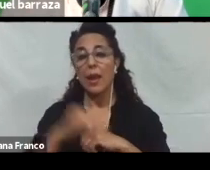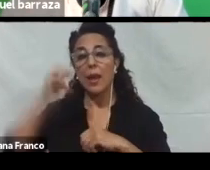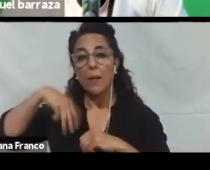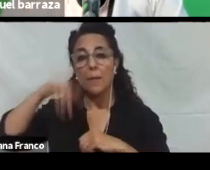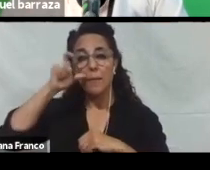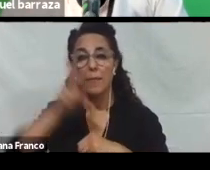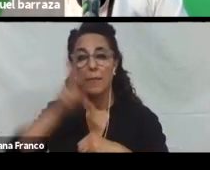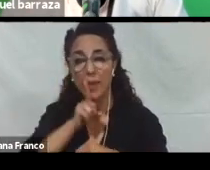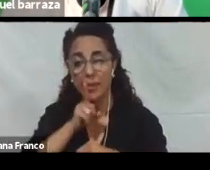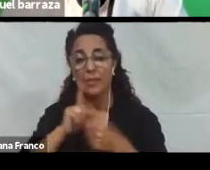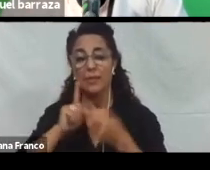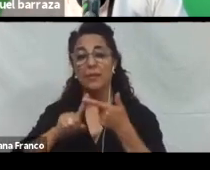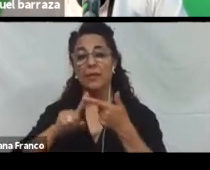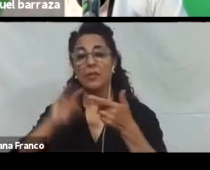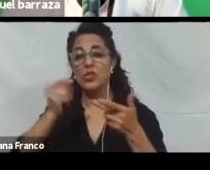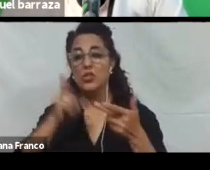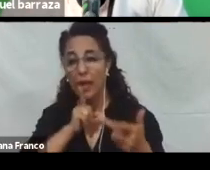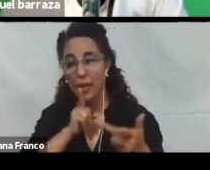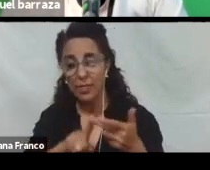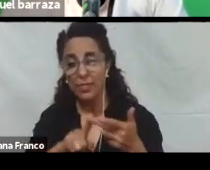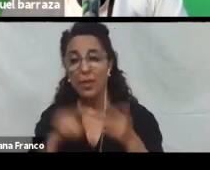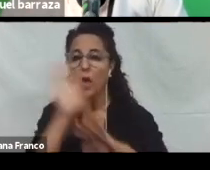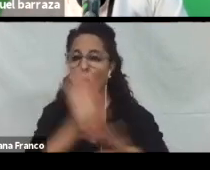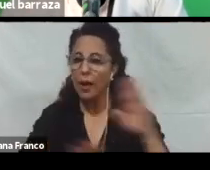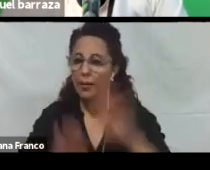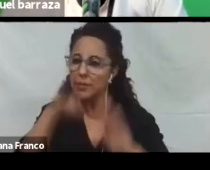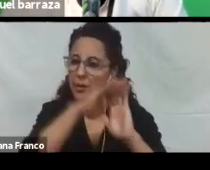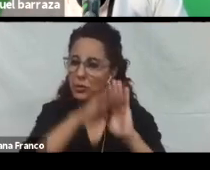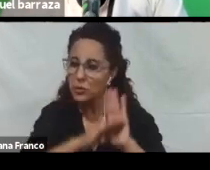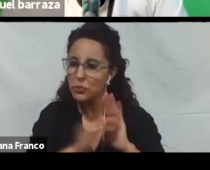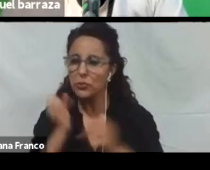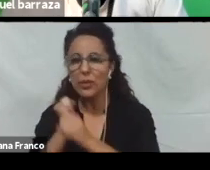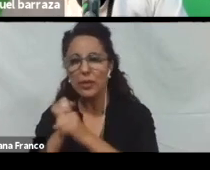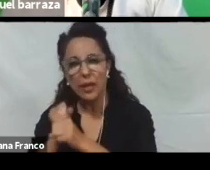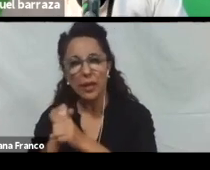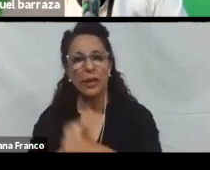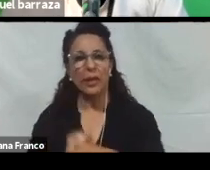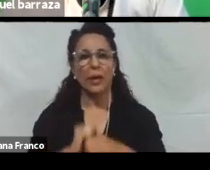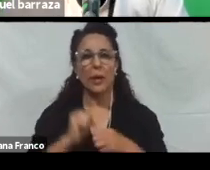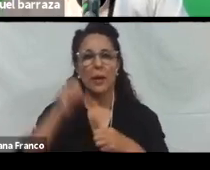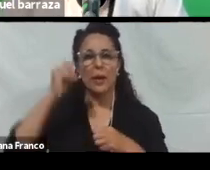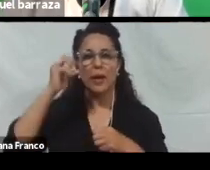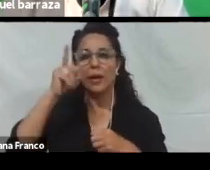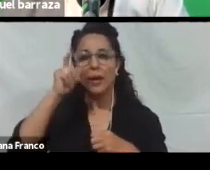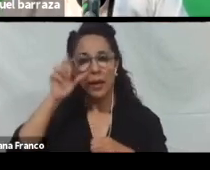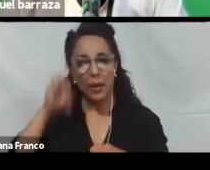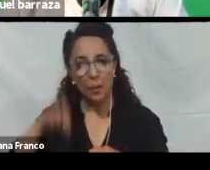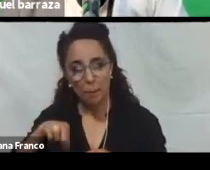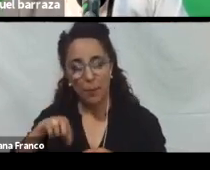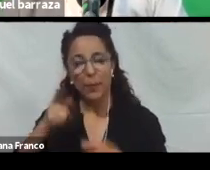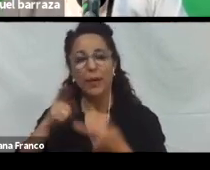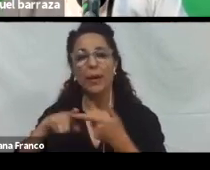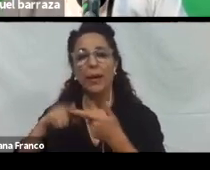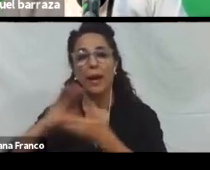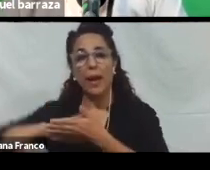Tenemos herramientas. organización de tareas. Como el Keep. O el Calendar. Y todo eso. Se puede